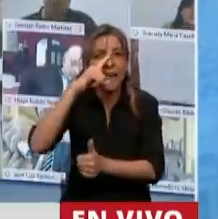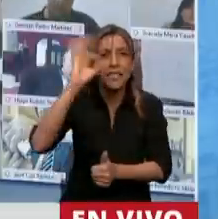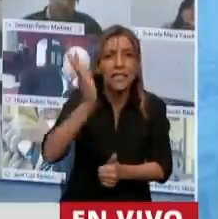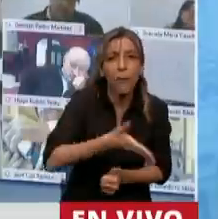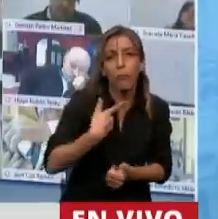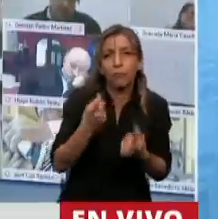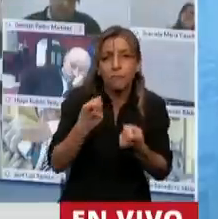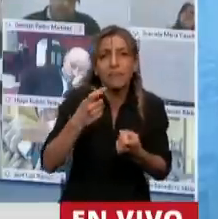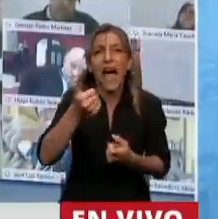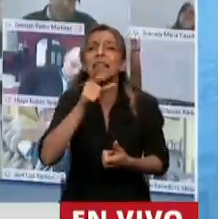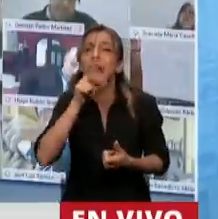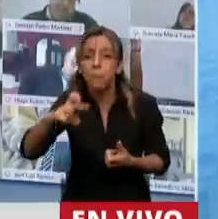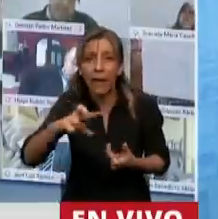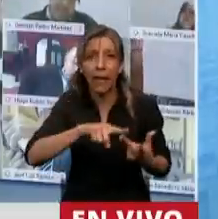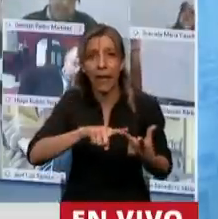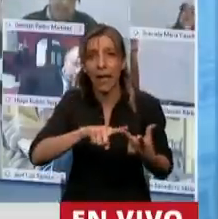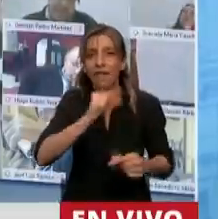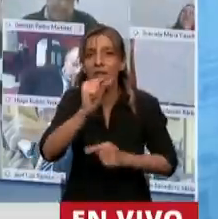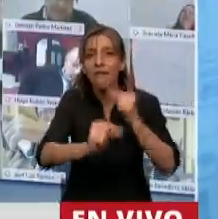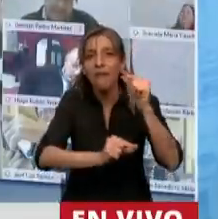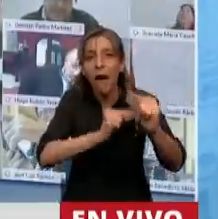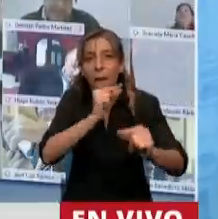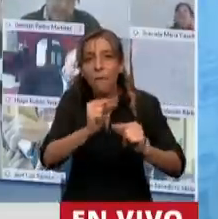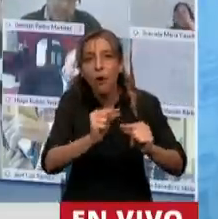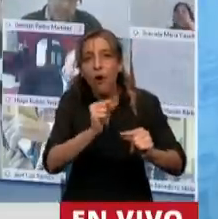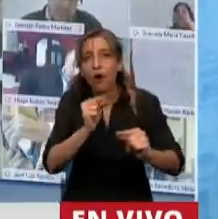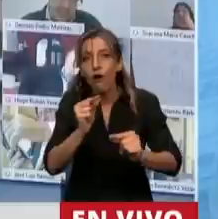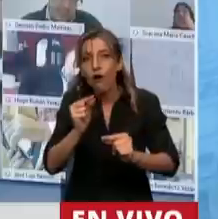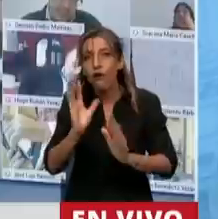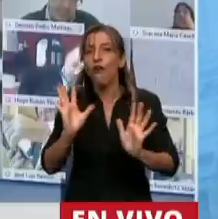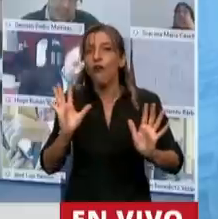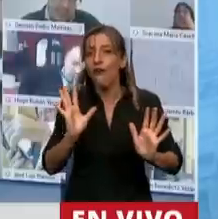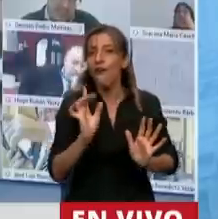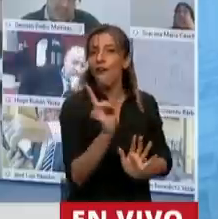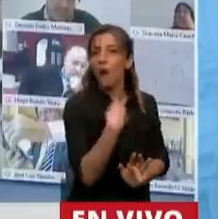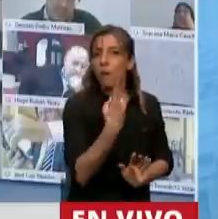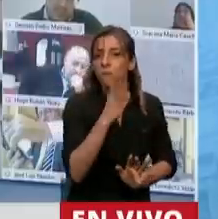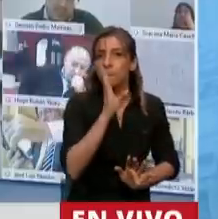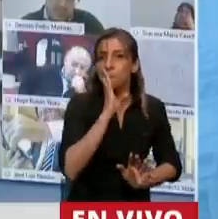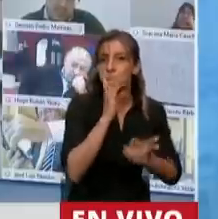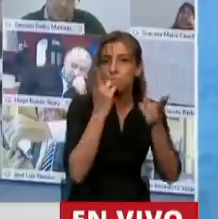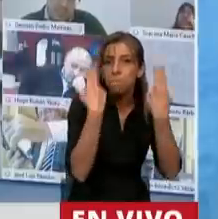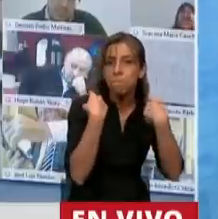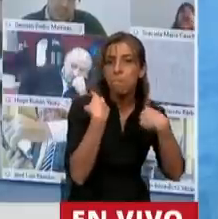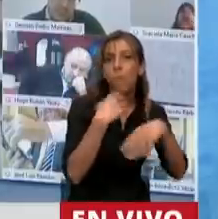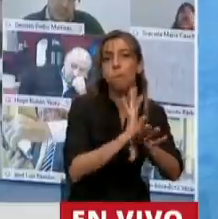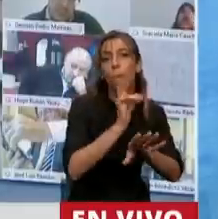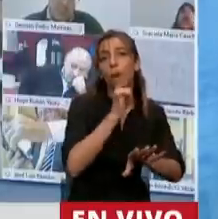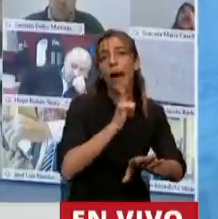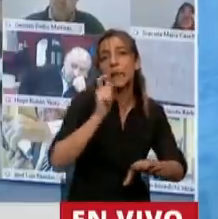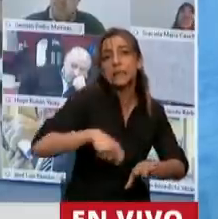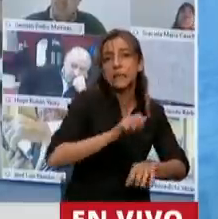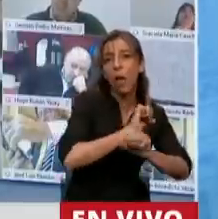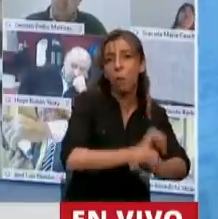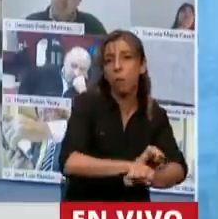ATP. De a poco nos van cocinando a fuego lento. Y no lo vamos a admitir, señor